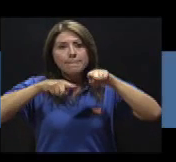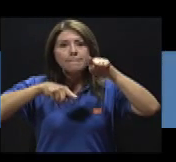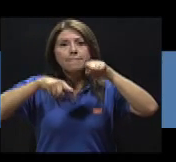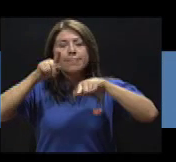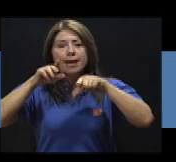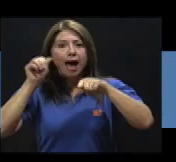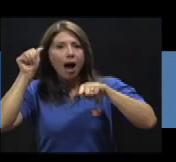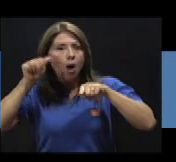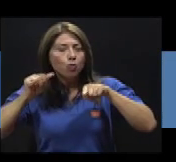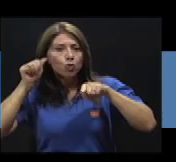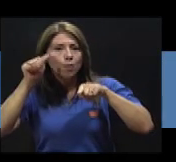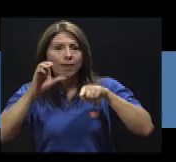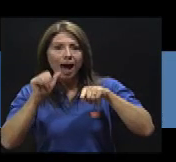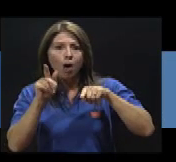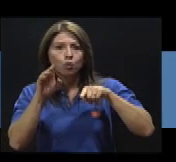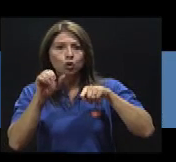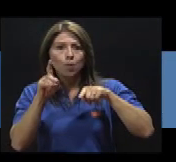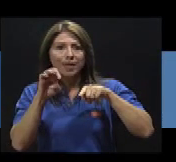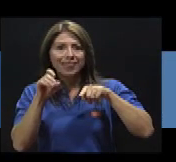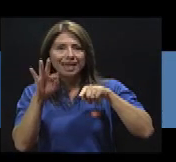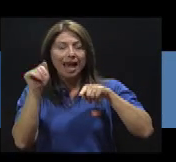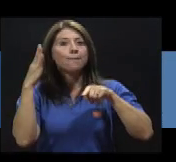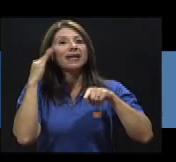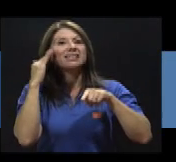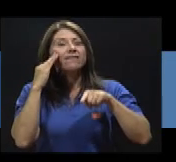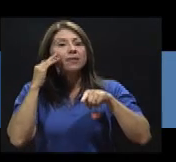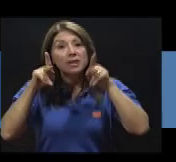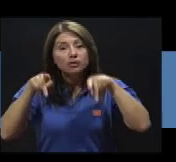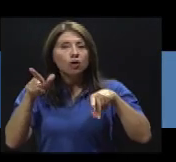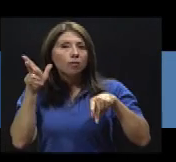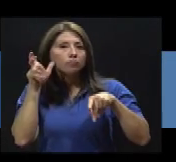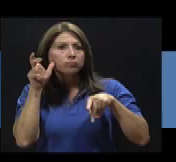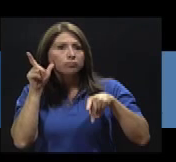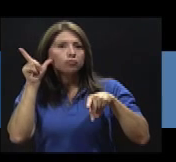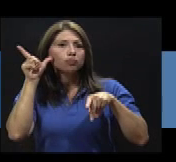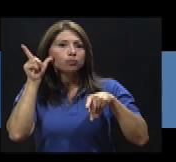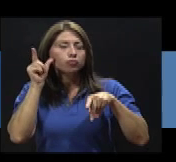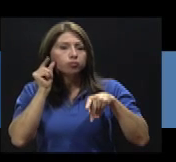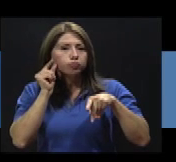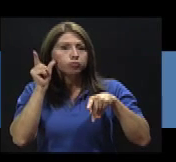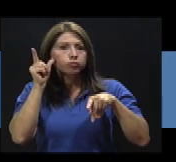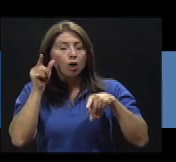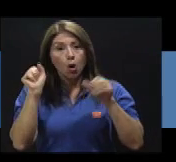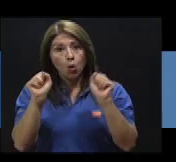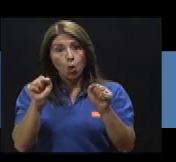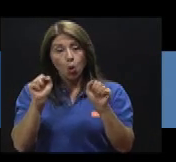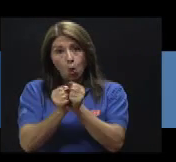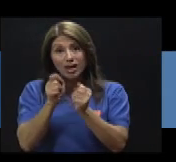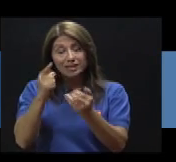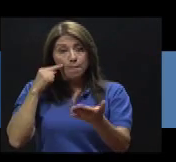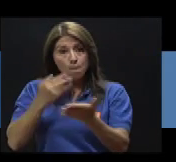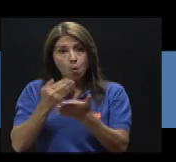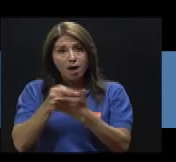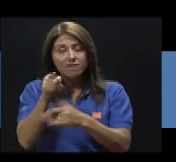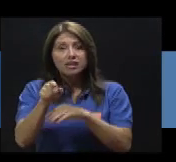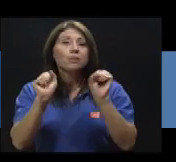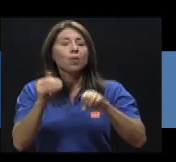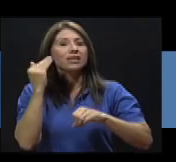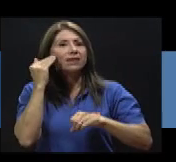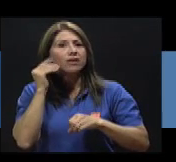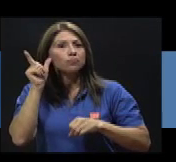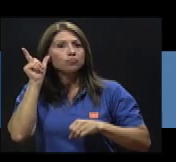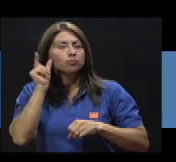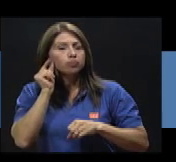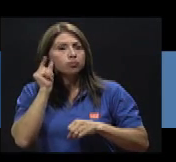El equipo de audiometría se utiliza para medir la capacidad auditiva de cada persona. Con esta prueba